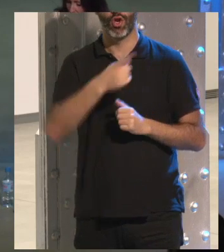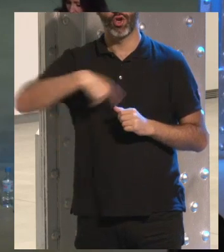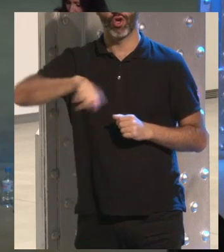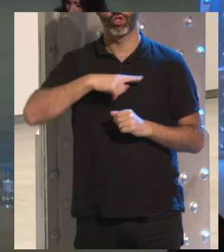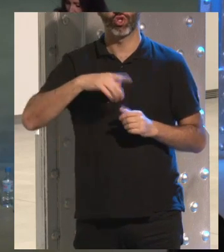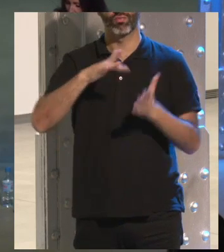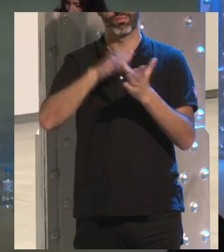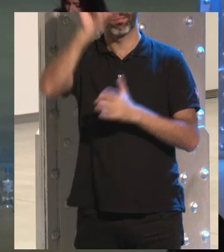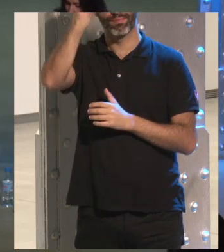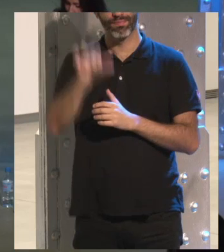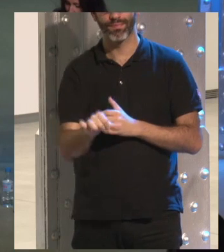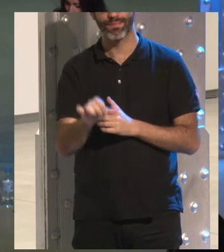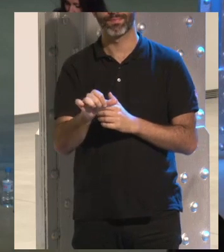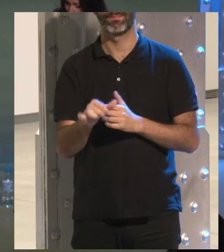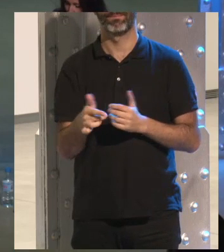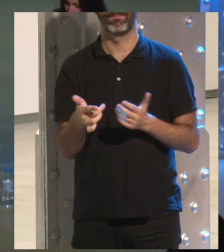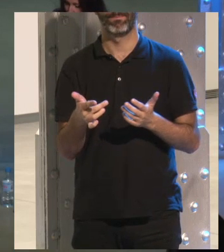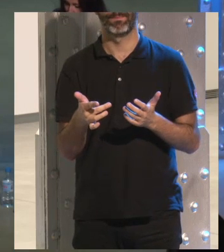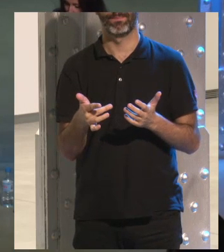lo que hemos observado es que